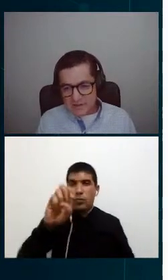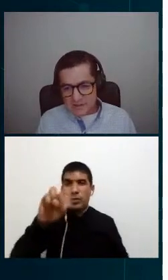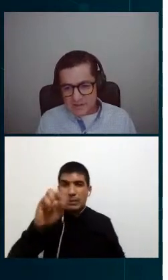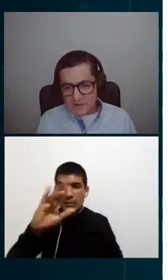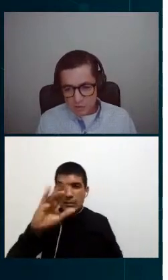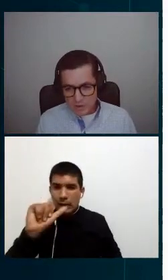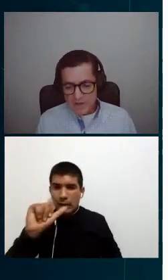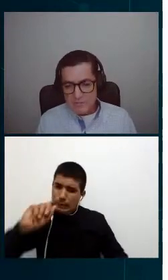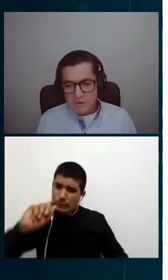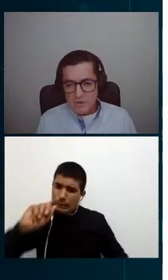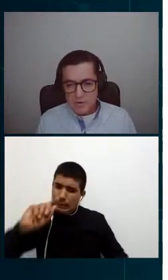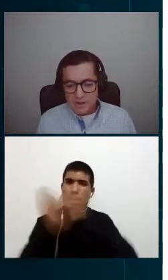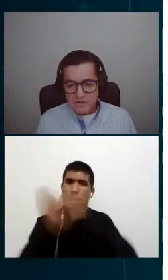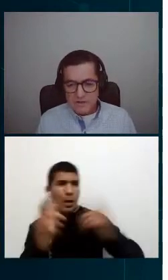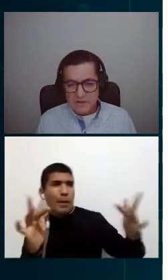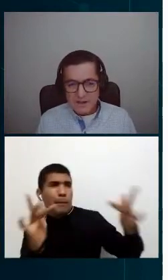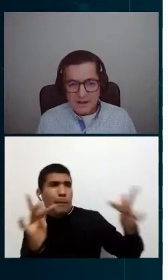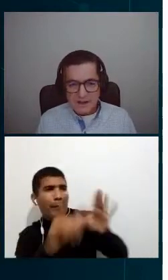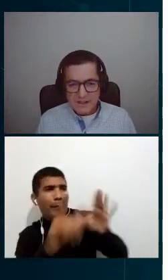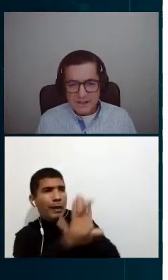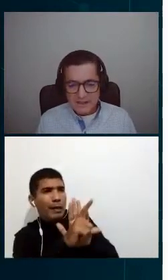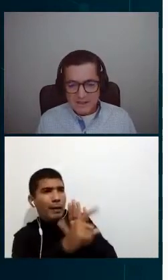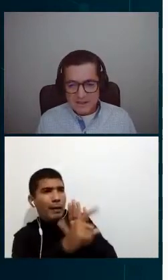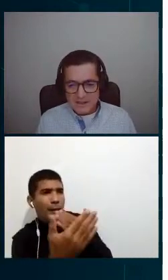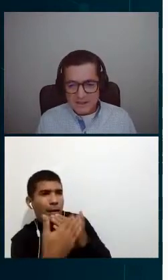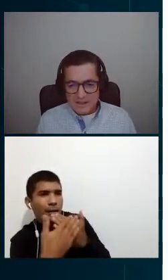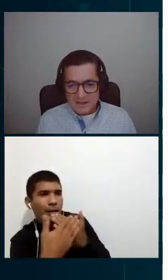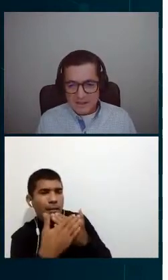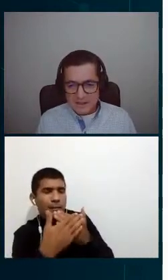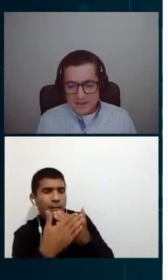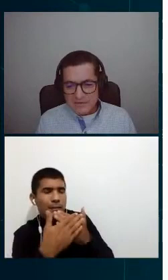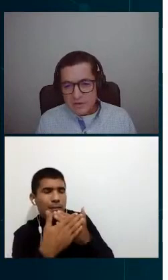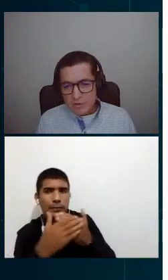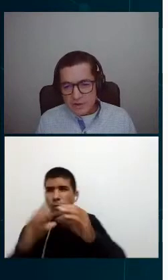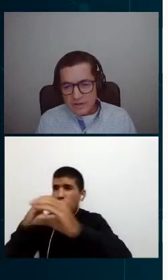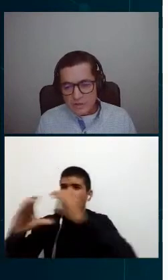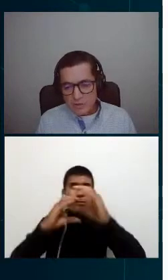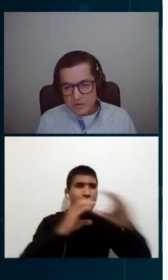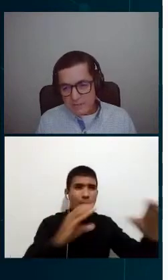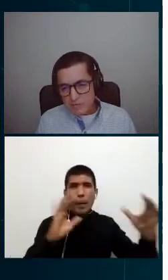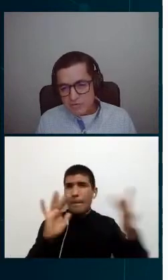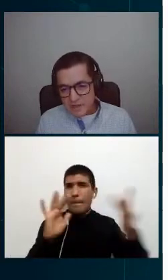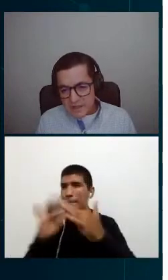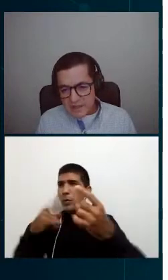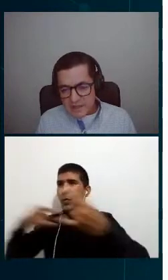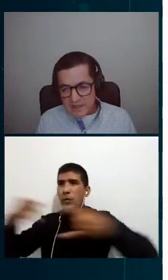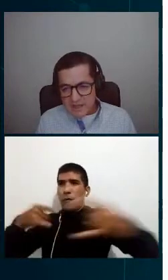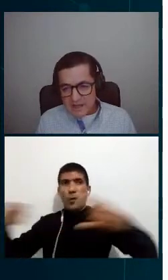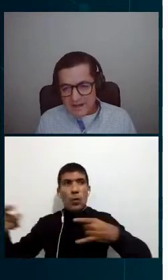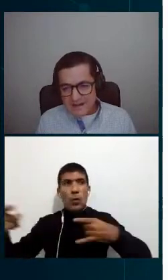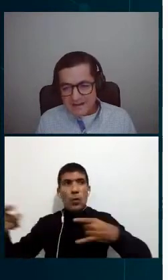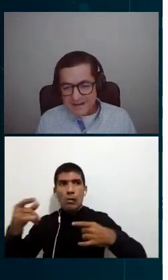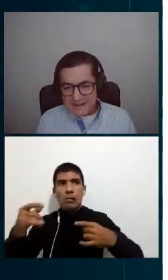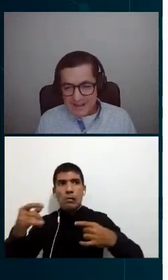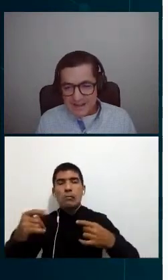y todo el equipo de comunicaciones de la red es el correcto o tenemos que